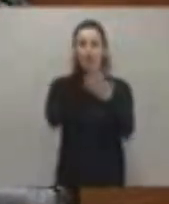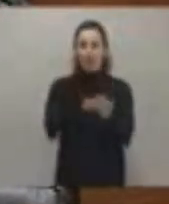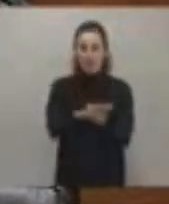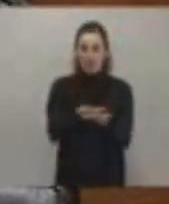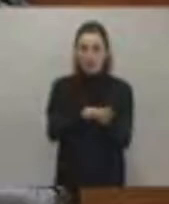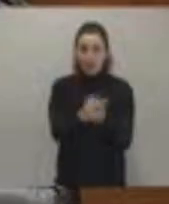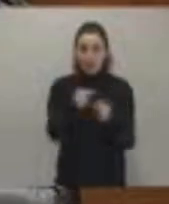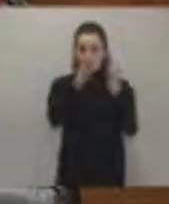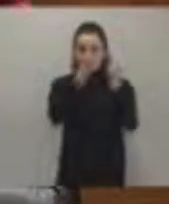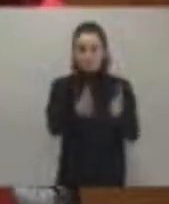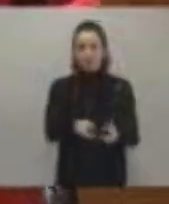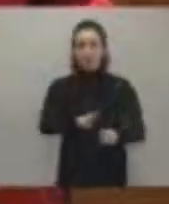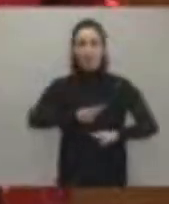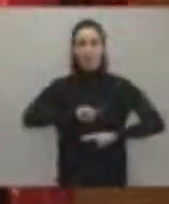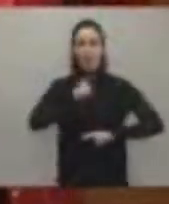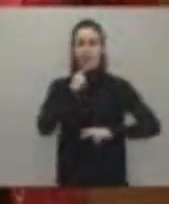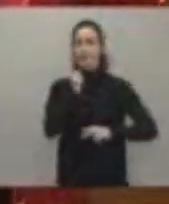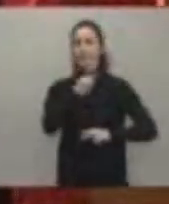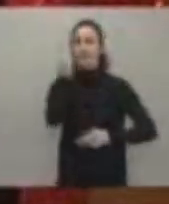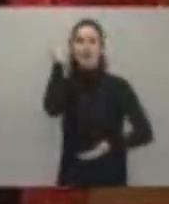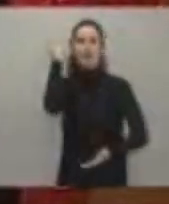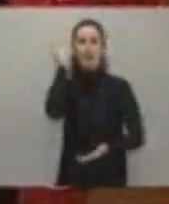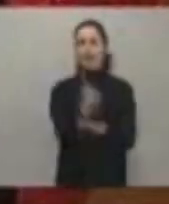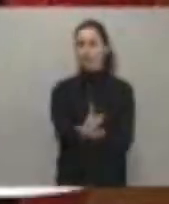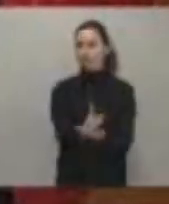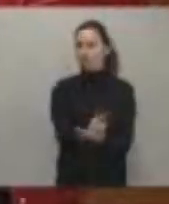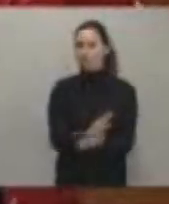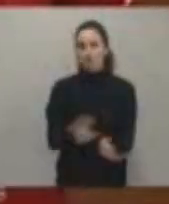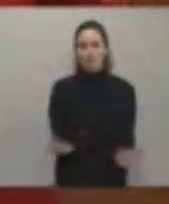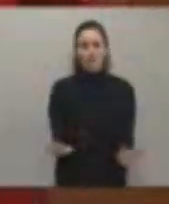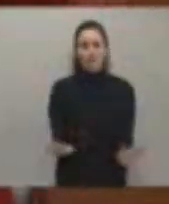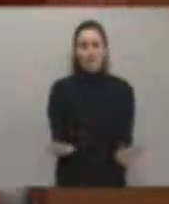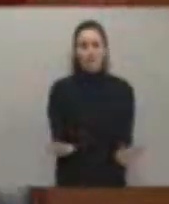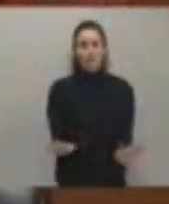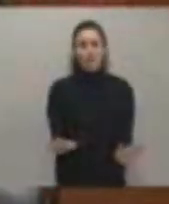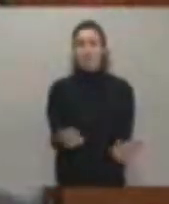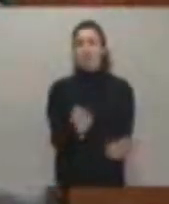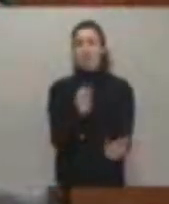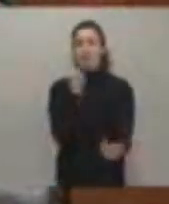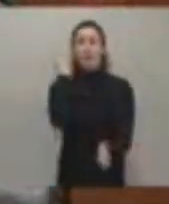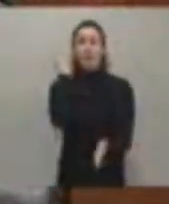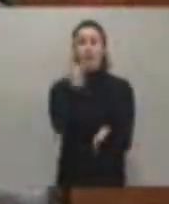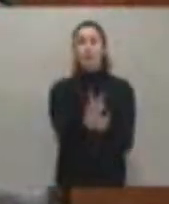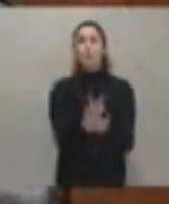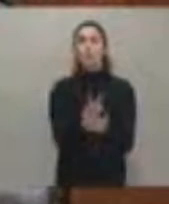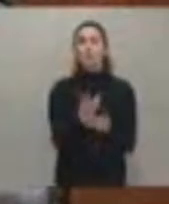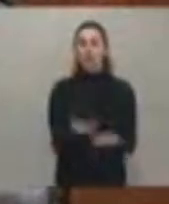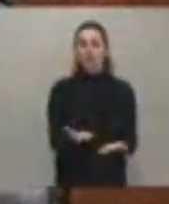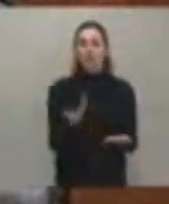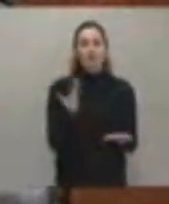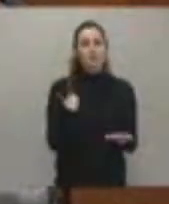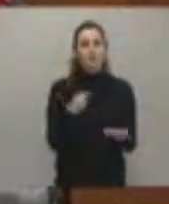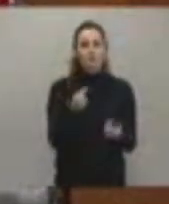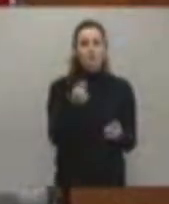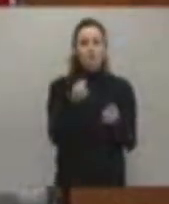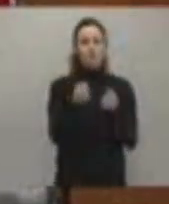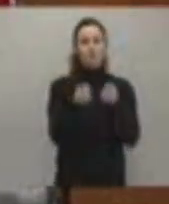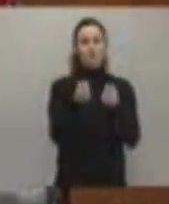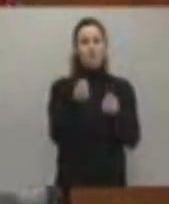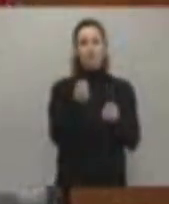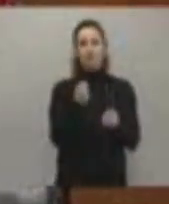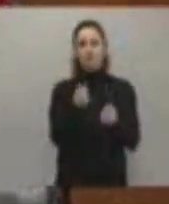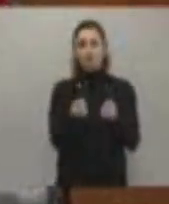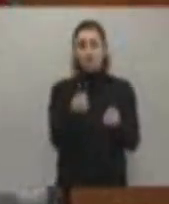fijaba un primer desafío, como no puede ser de otra manera, y el primer desafío que usted señalaba eran los